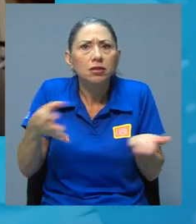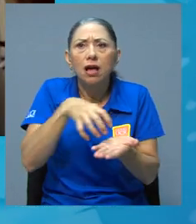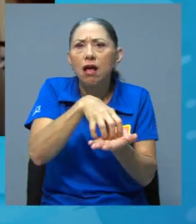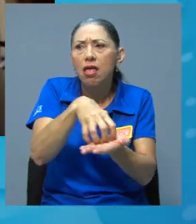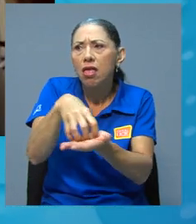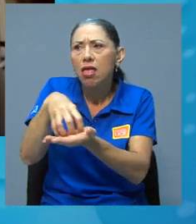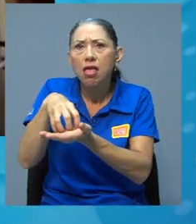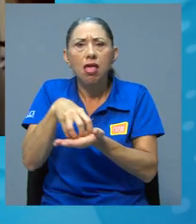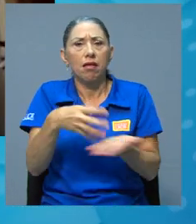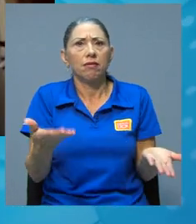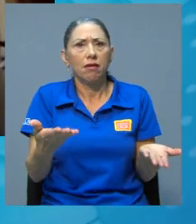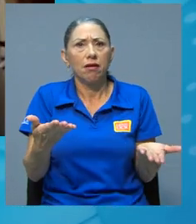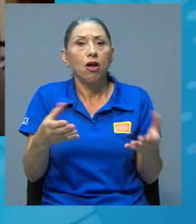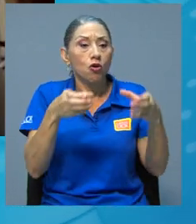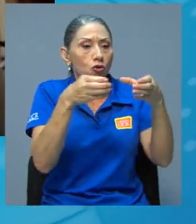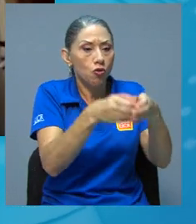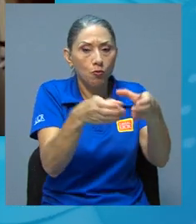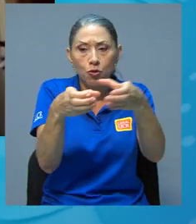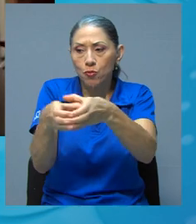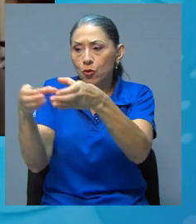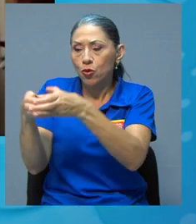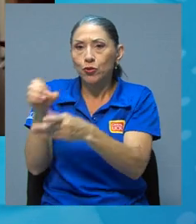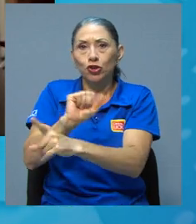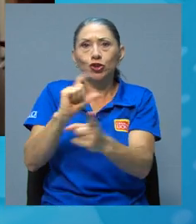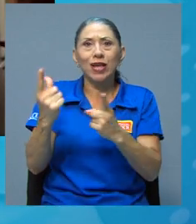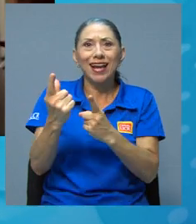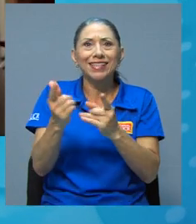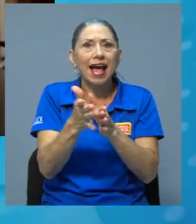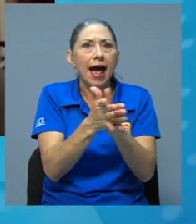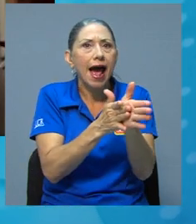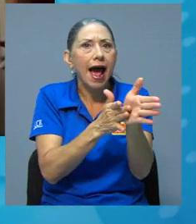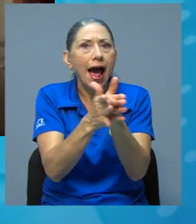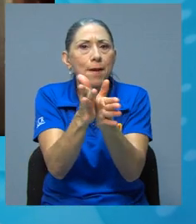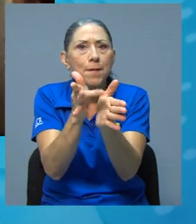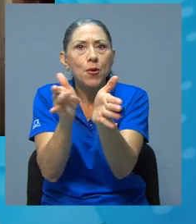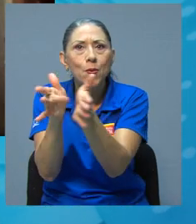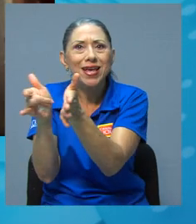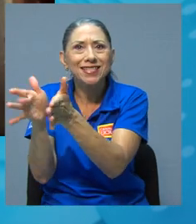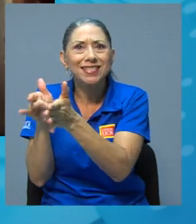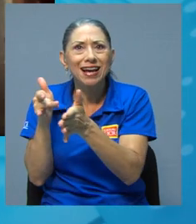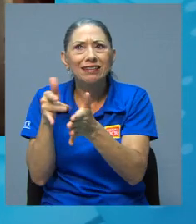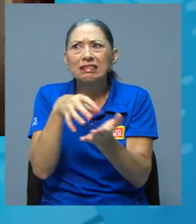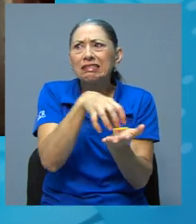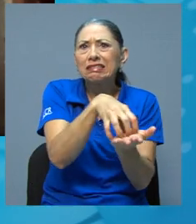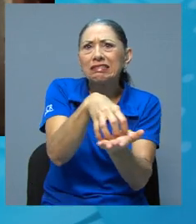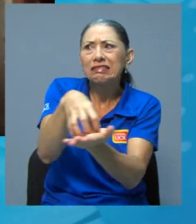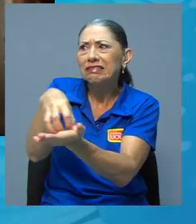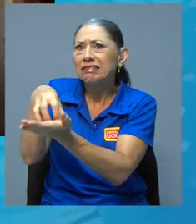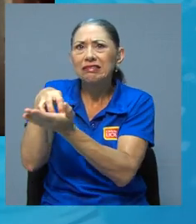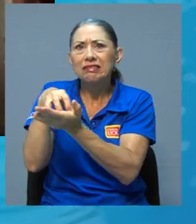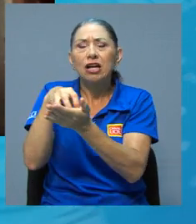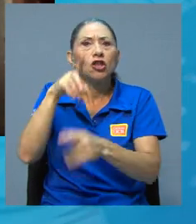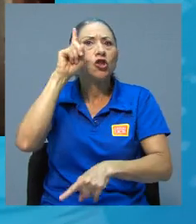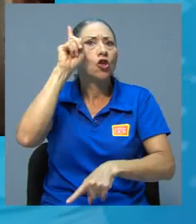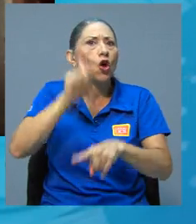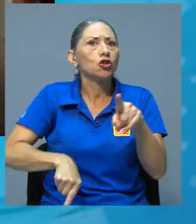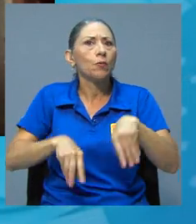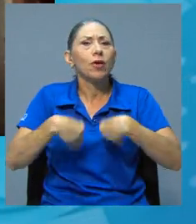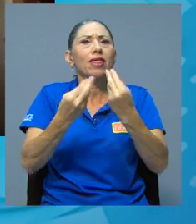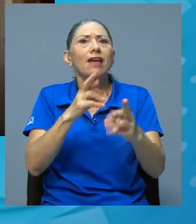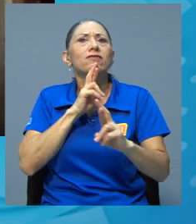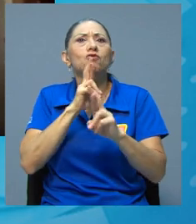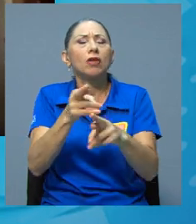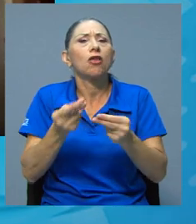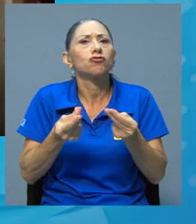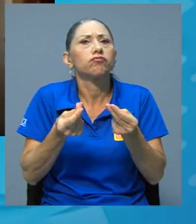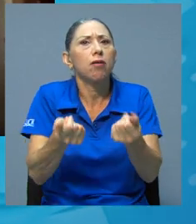y precisamente actores y grupos sociales se aprovechan de esa incertidumbre, que no es posible producir esa cantidad de resultados con la celeridad